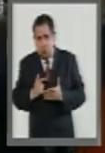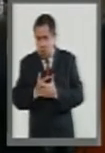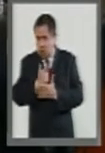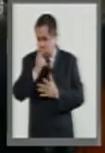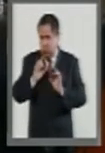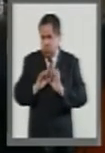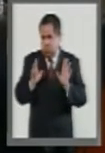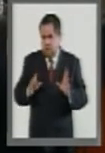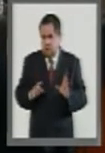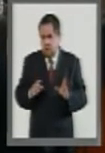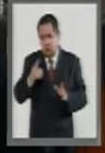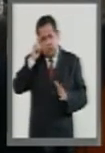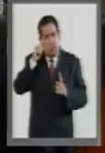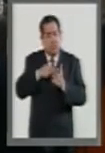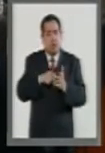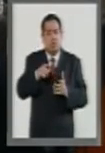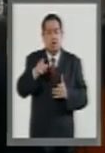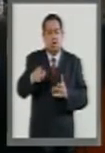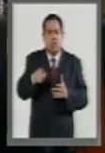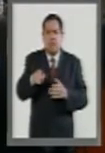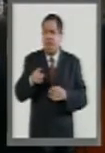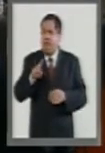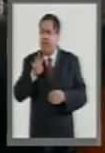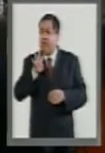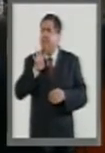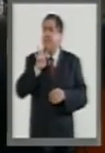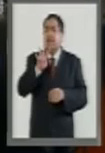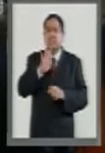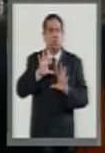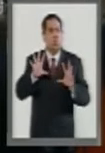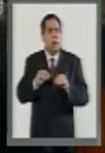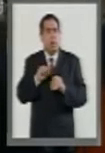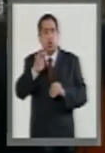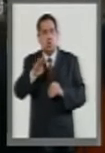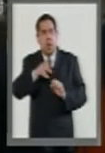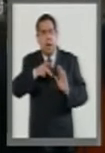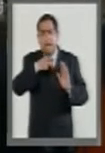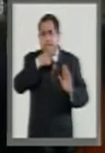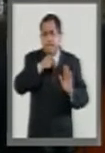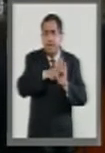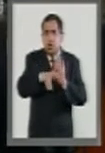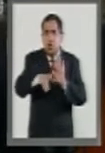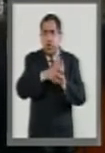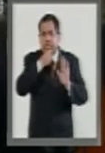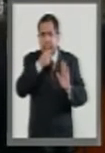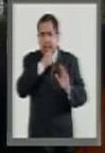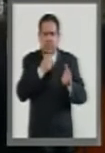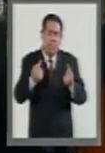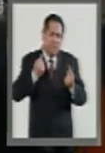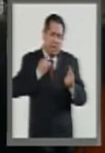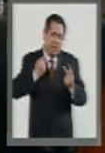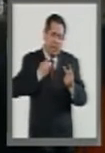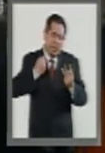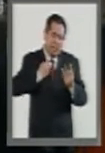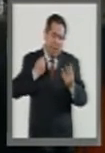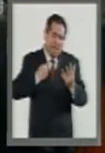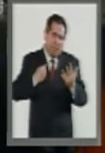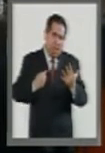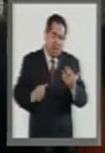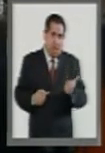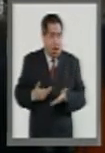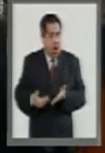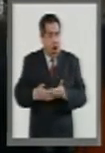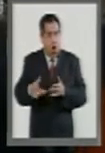y que suma 19 ya el número de periodistas asesinados durante la administración del